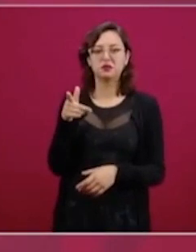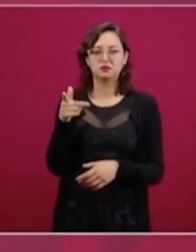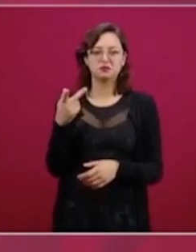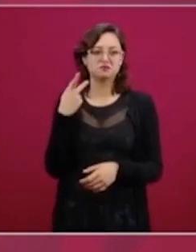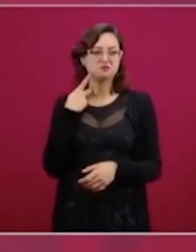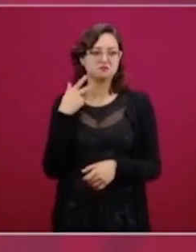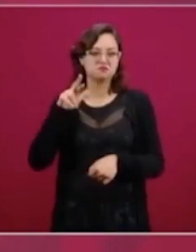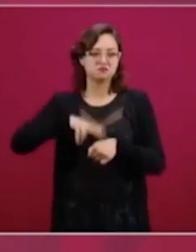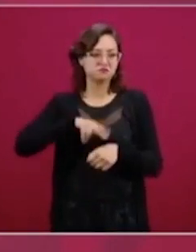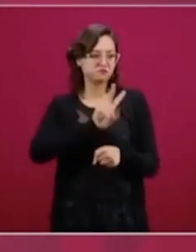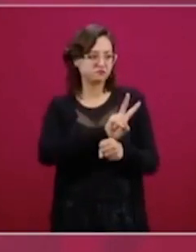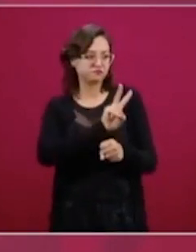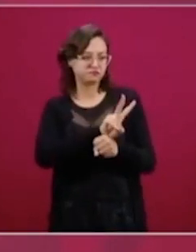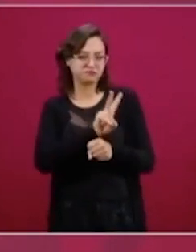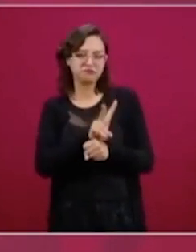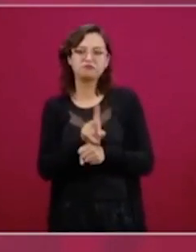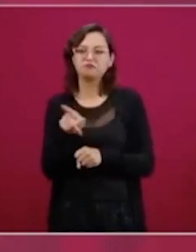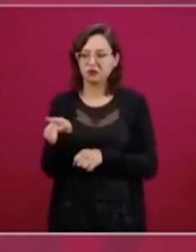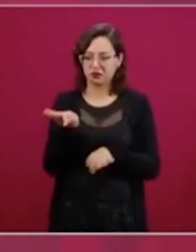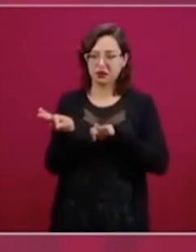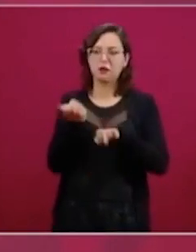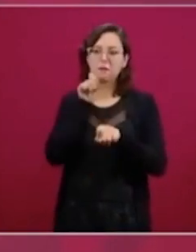Procuraduría y también trabajo,